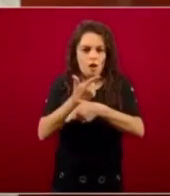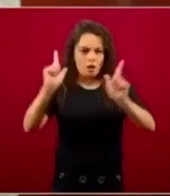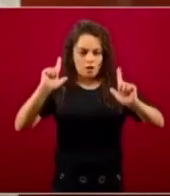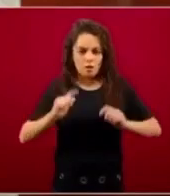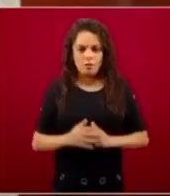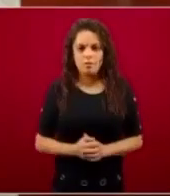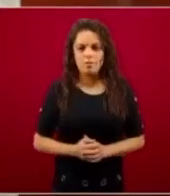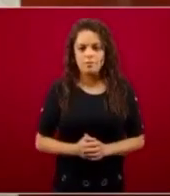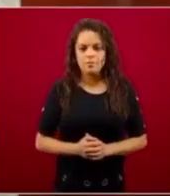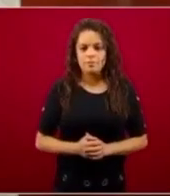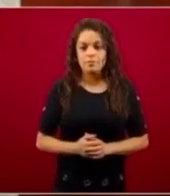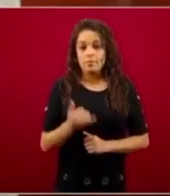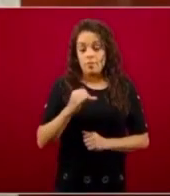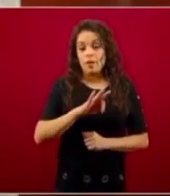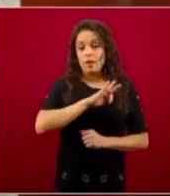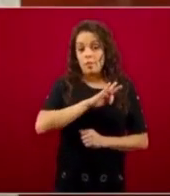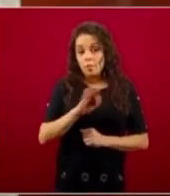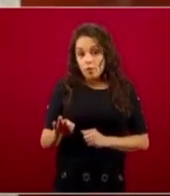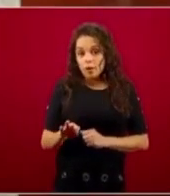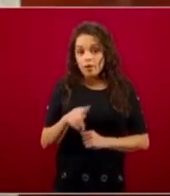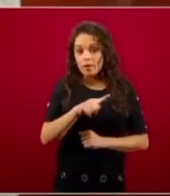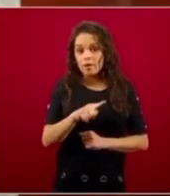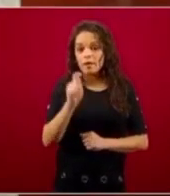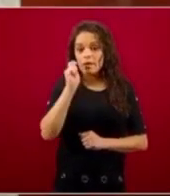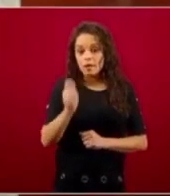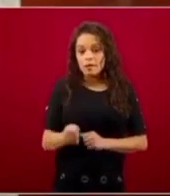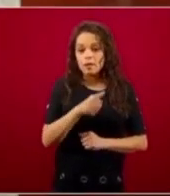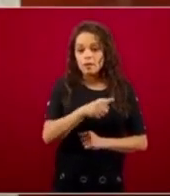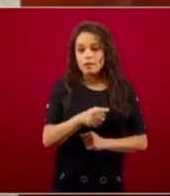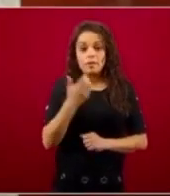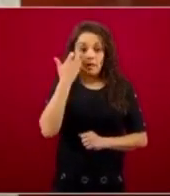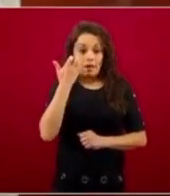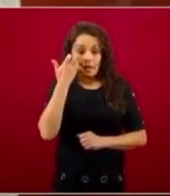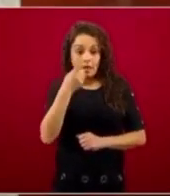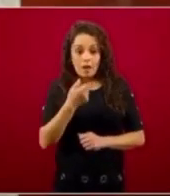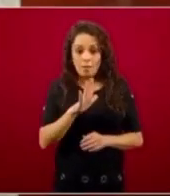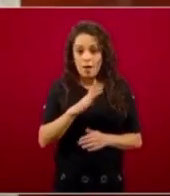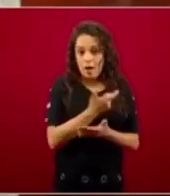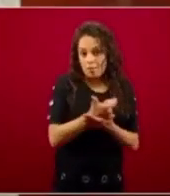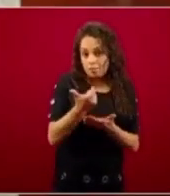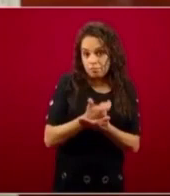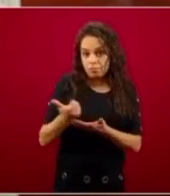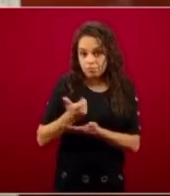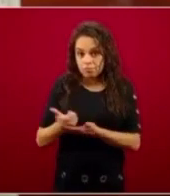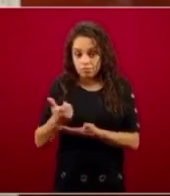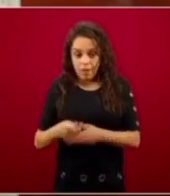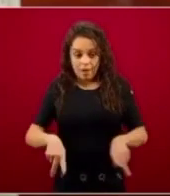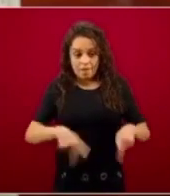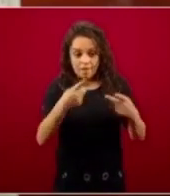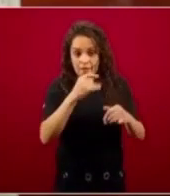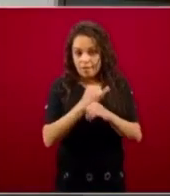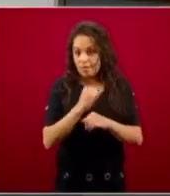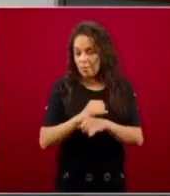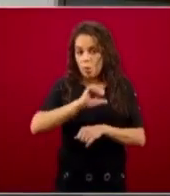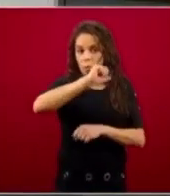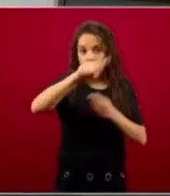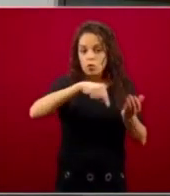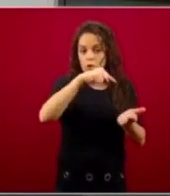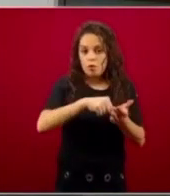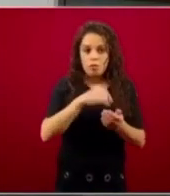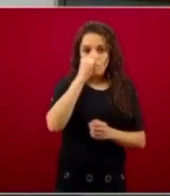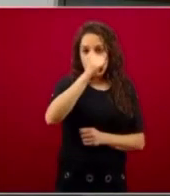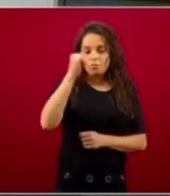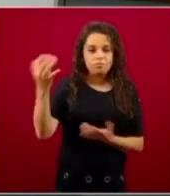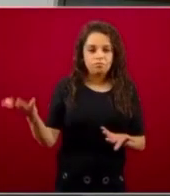comercializar servicios y planes móviles sin fines de lucro en determinadas regiones. Otra cosa que tiene